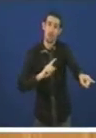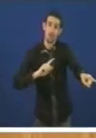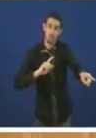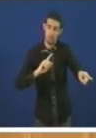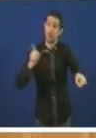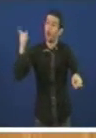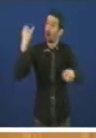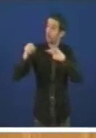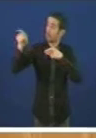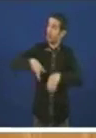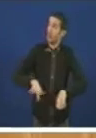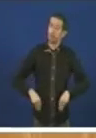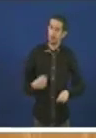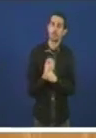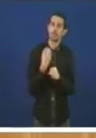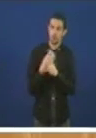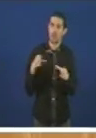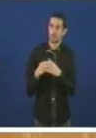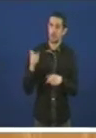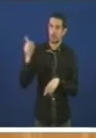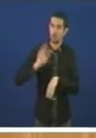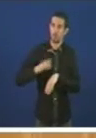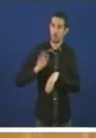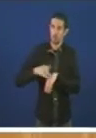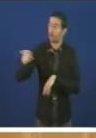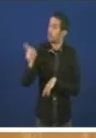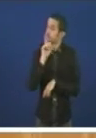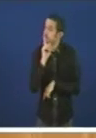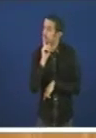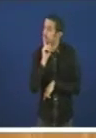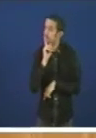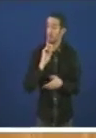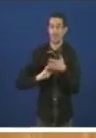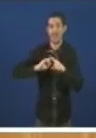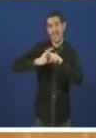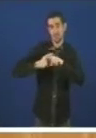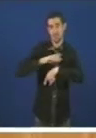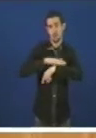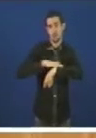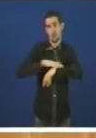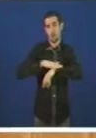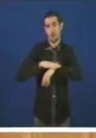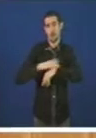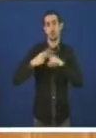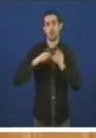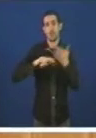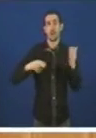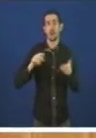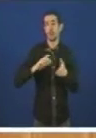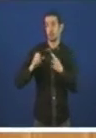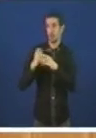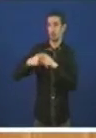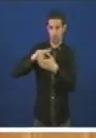calaron vostedes cando o anterior goberno da xunta de Galicia da que vostedes